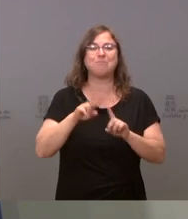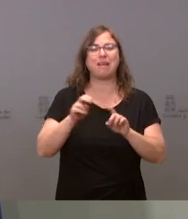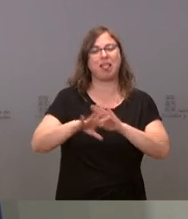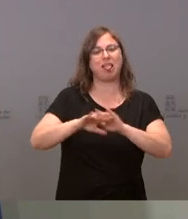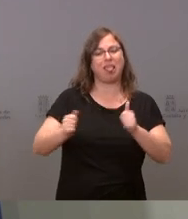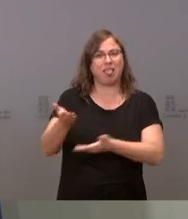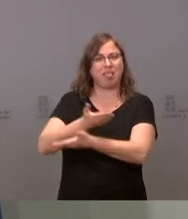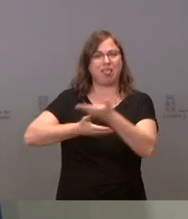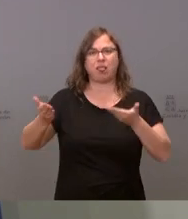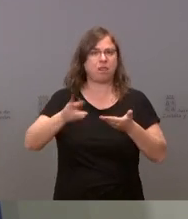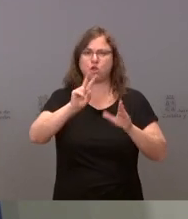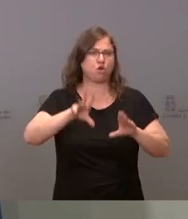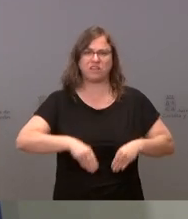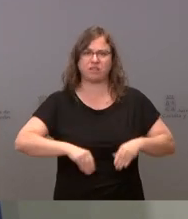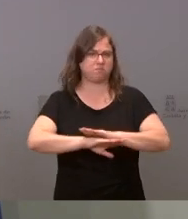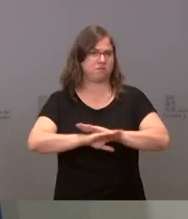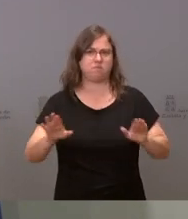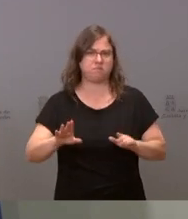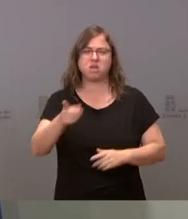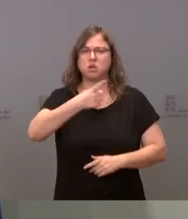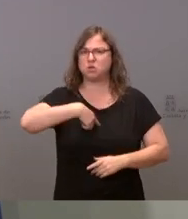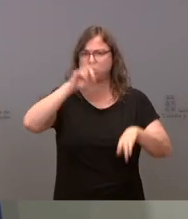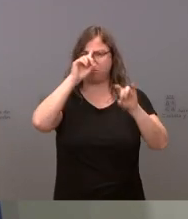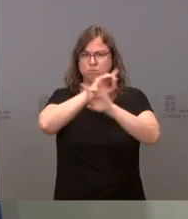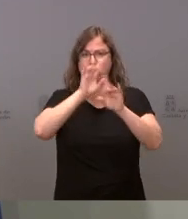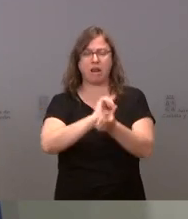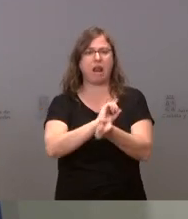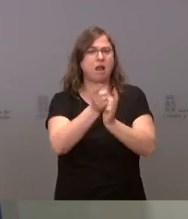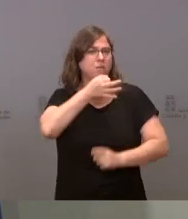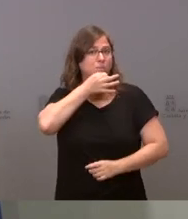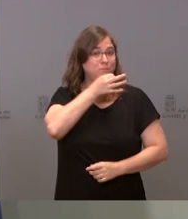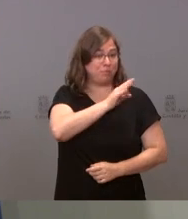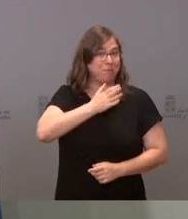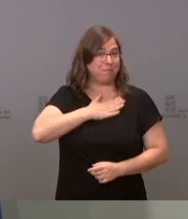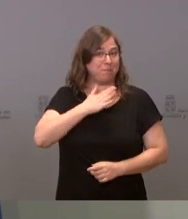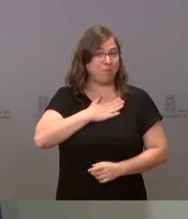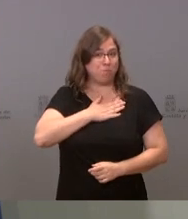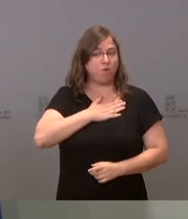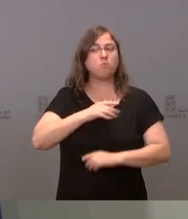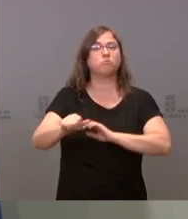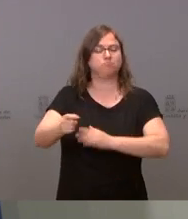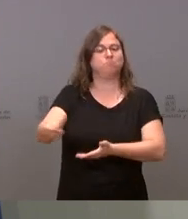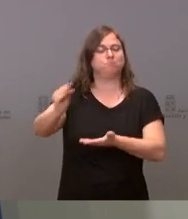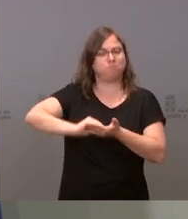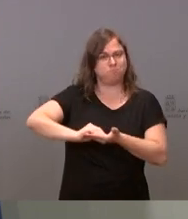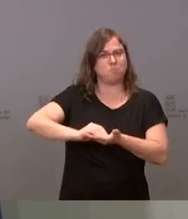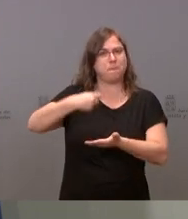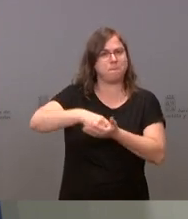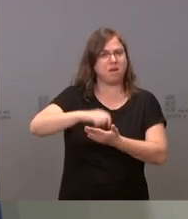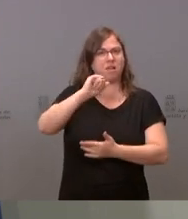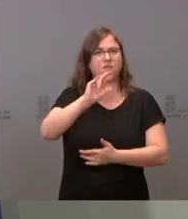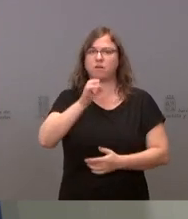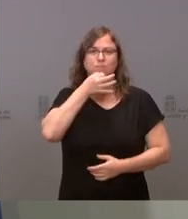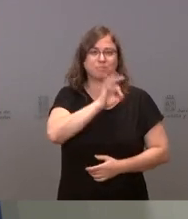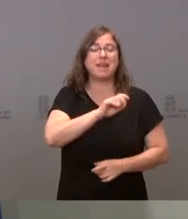no es admisible y nosotros no vamos a renunciar a la ejecución de la sentencia. Insisto,